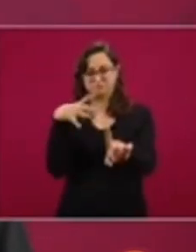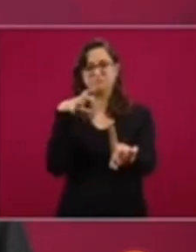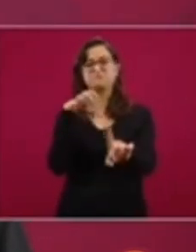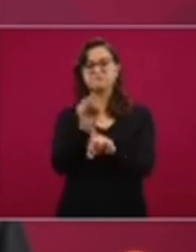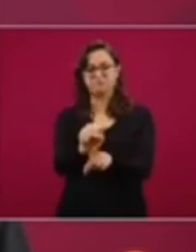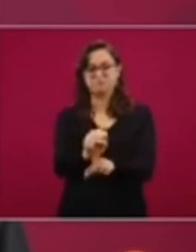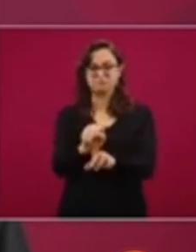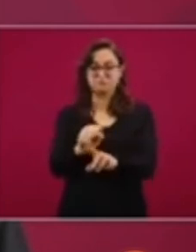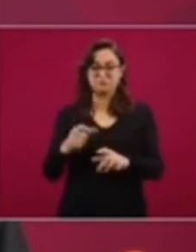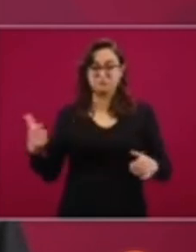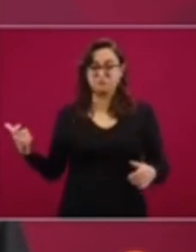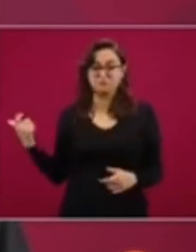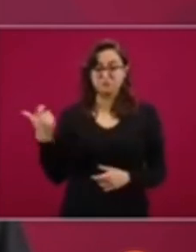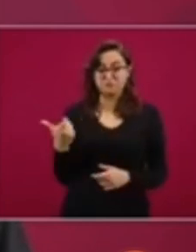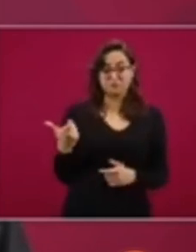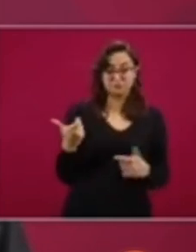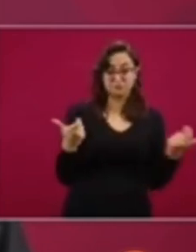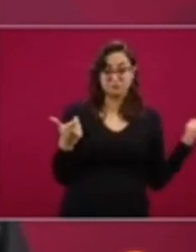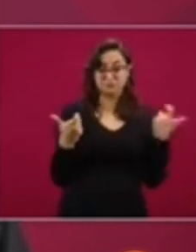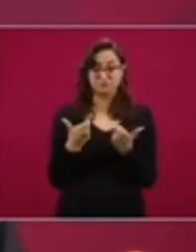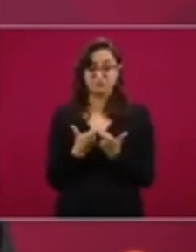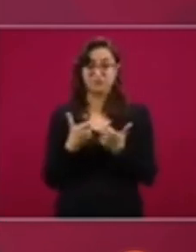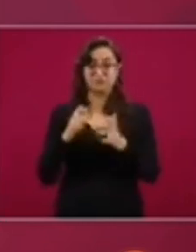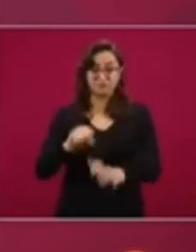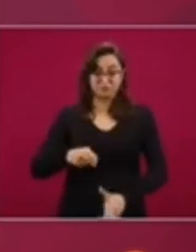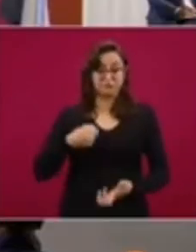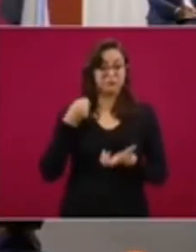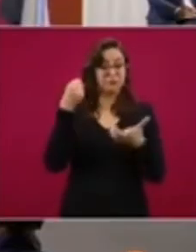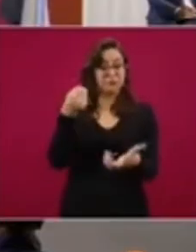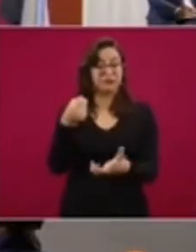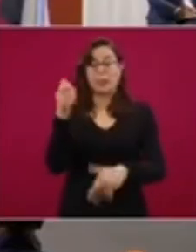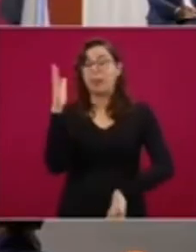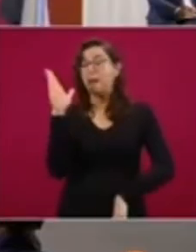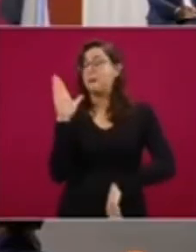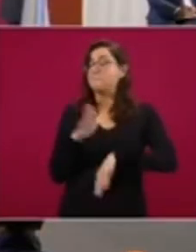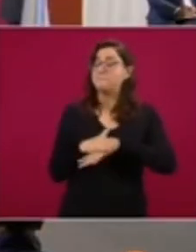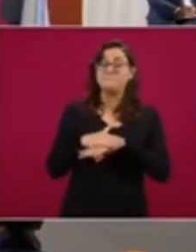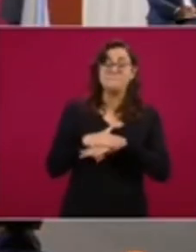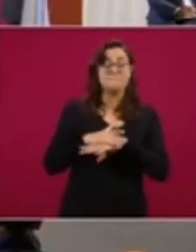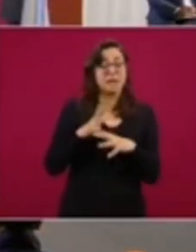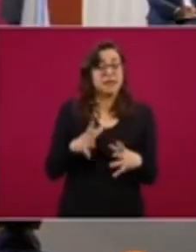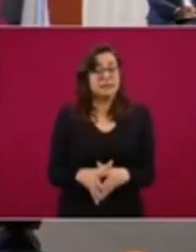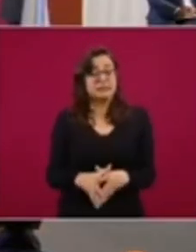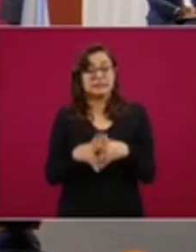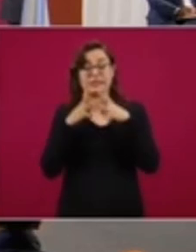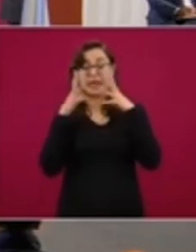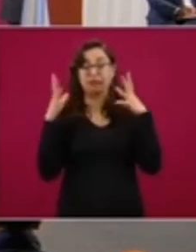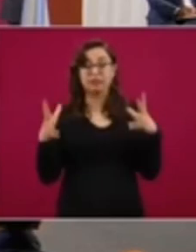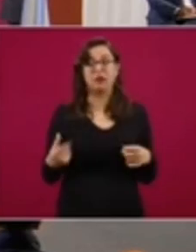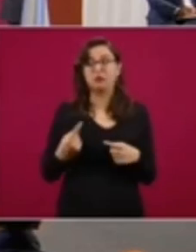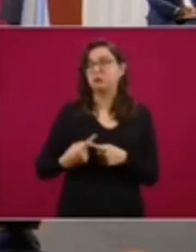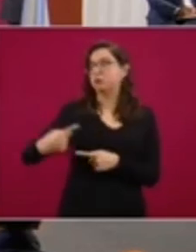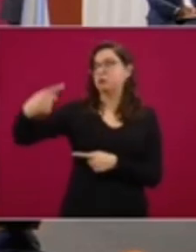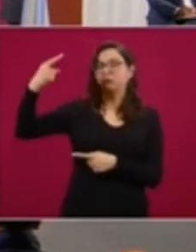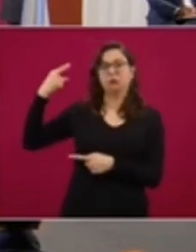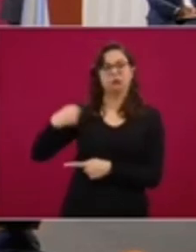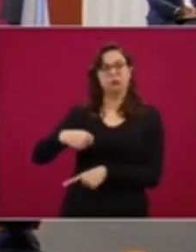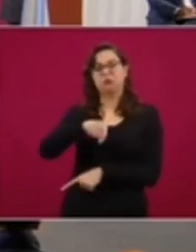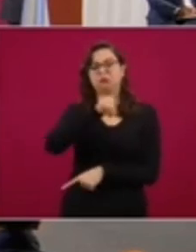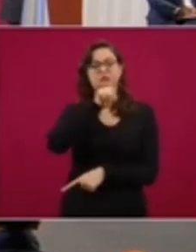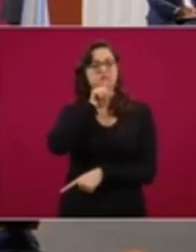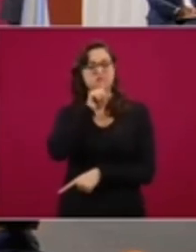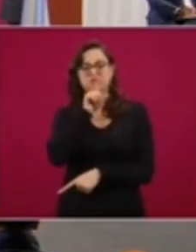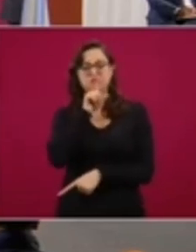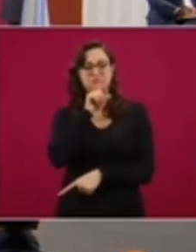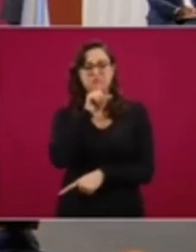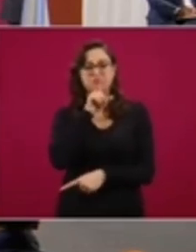cifra de inversión pública en infraestructura más alta que hemos alcanzado en los últimos años en la